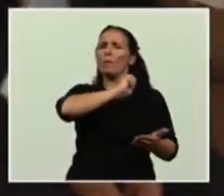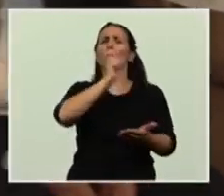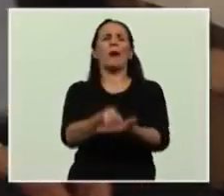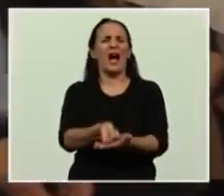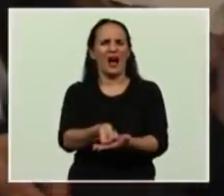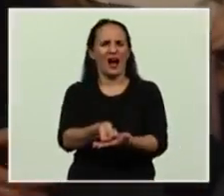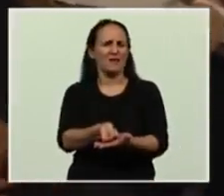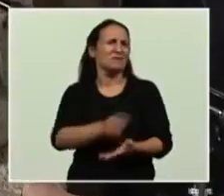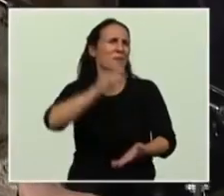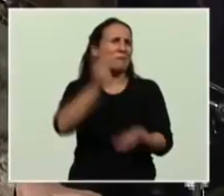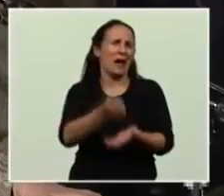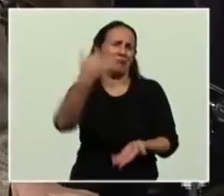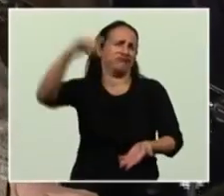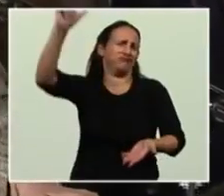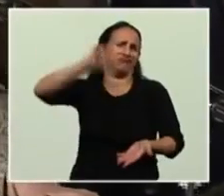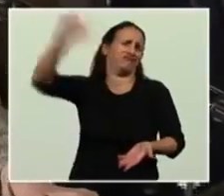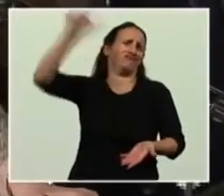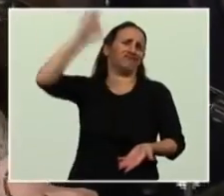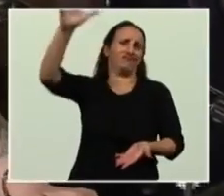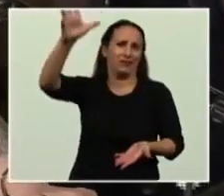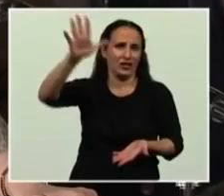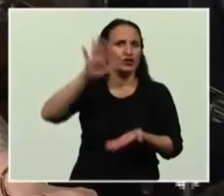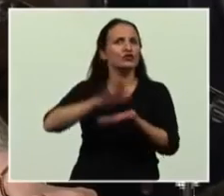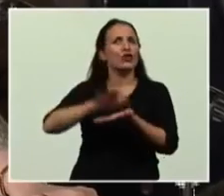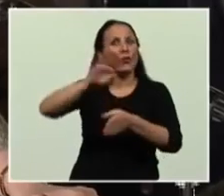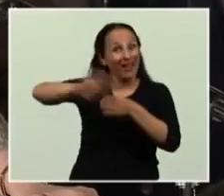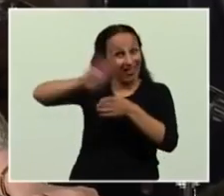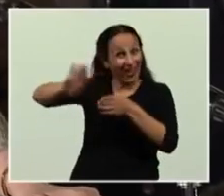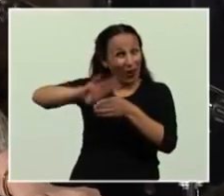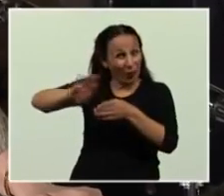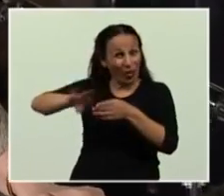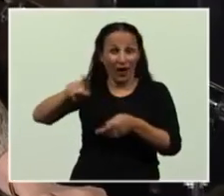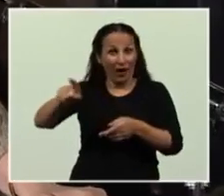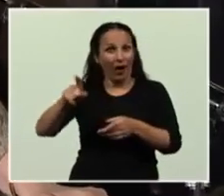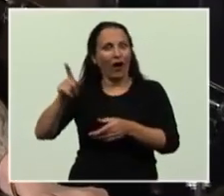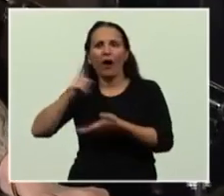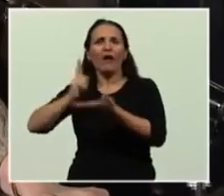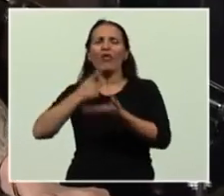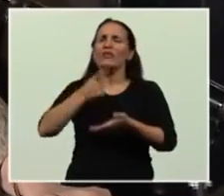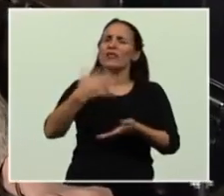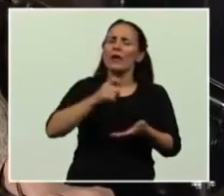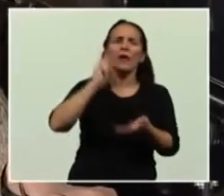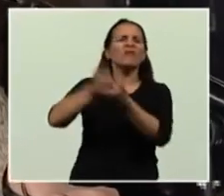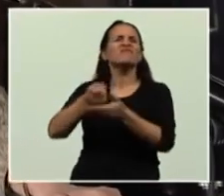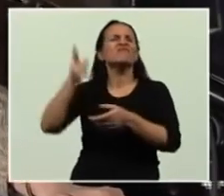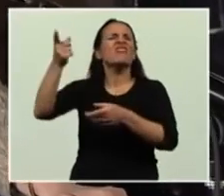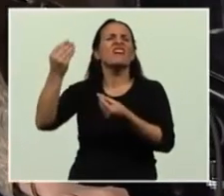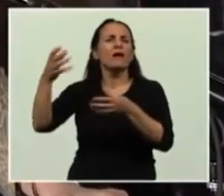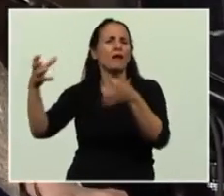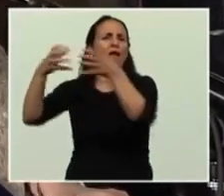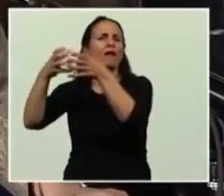de papeles de deuda externa en posesión de los fondos buitres